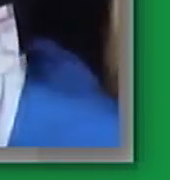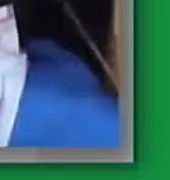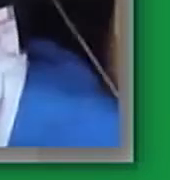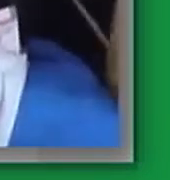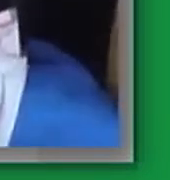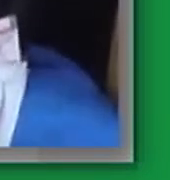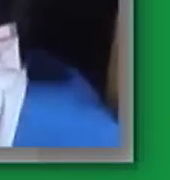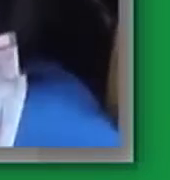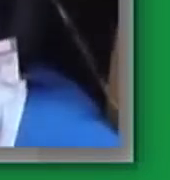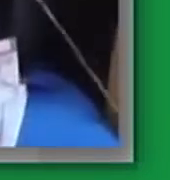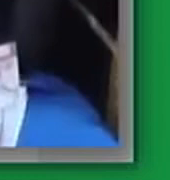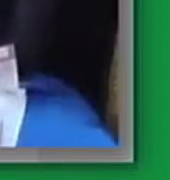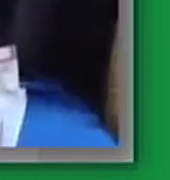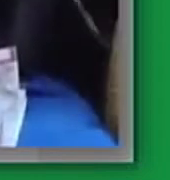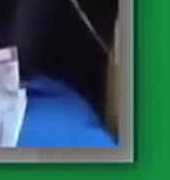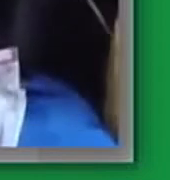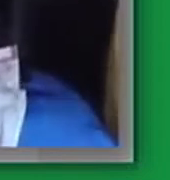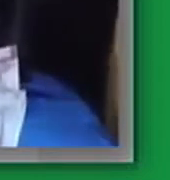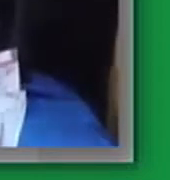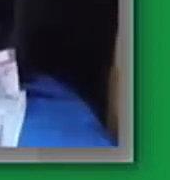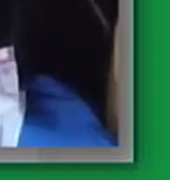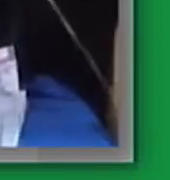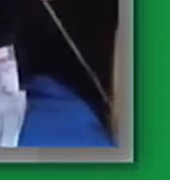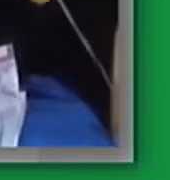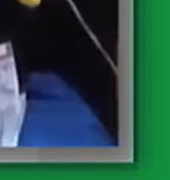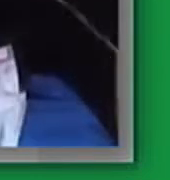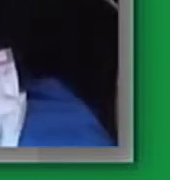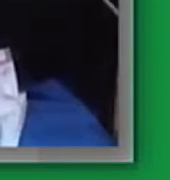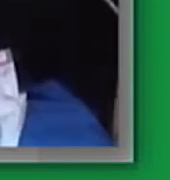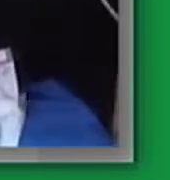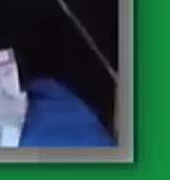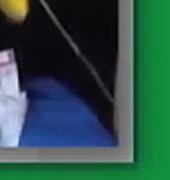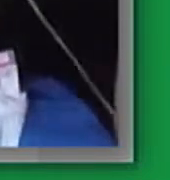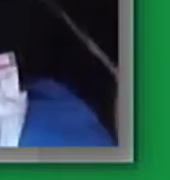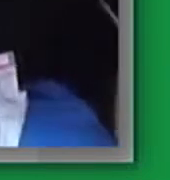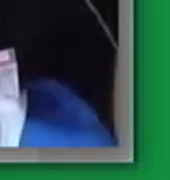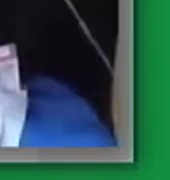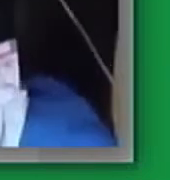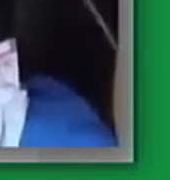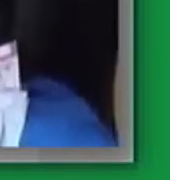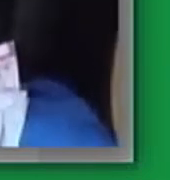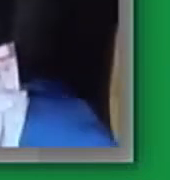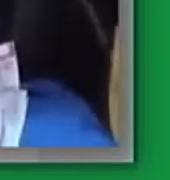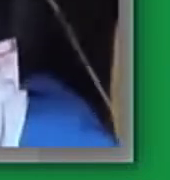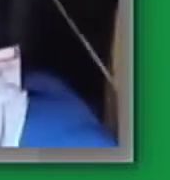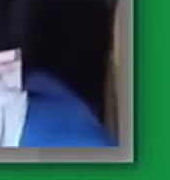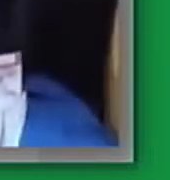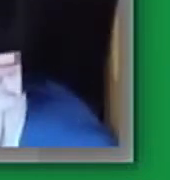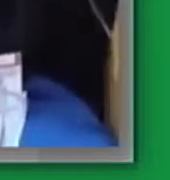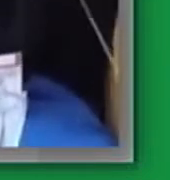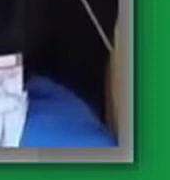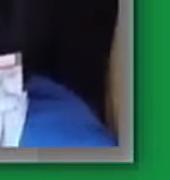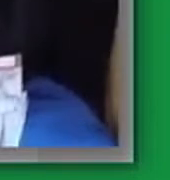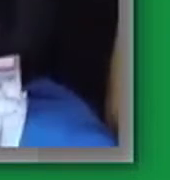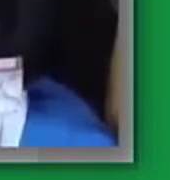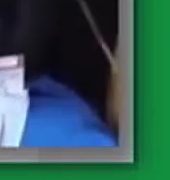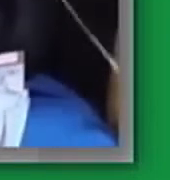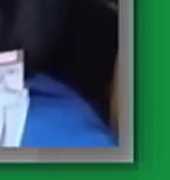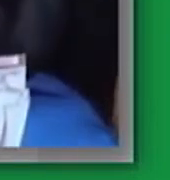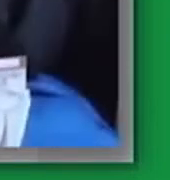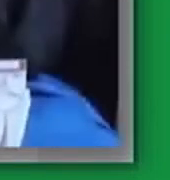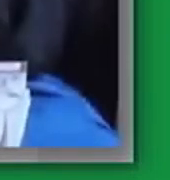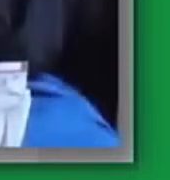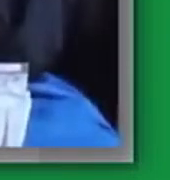un libro de la colección Bicentenario y hoy estoy desde la dirección de recursos para el aprendizaje desde el